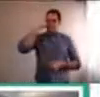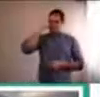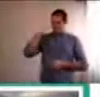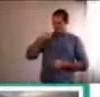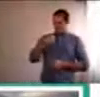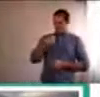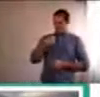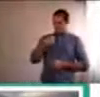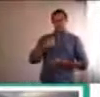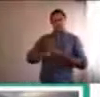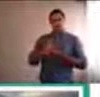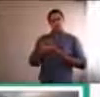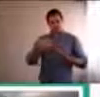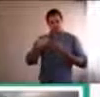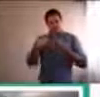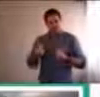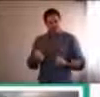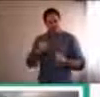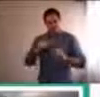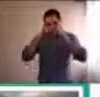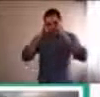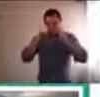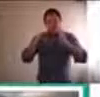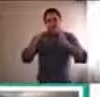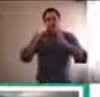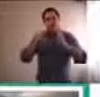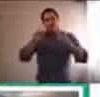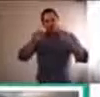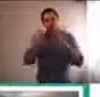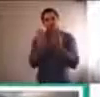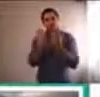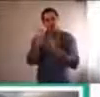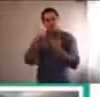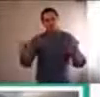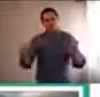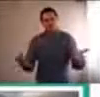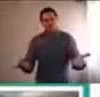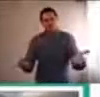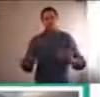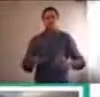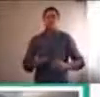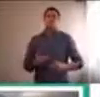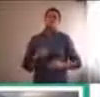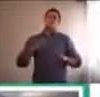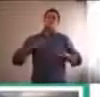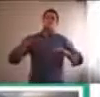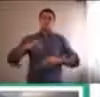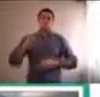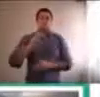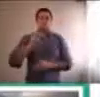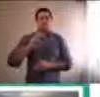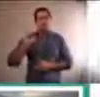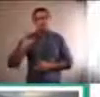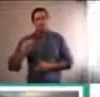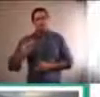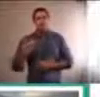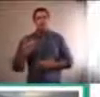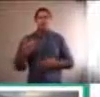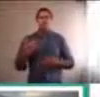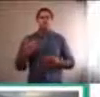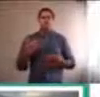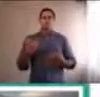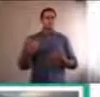Y si pienso en los padres, es exactamente lo mismo. ¿Cómo puedo yo, en este exceso de cotidianidad,